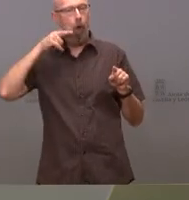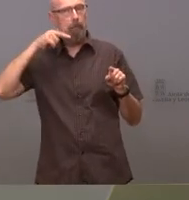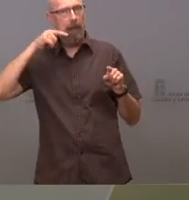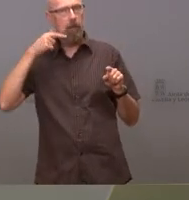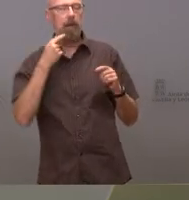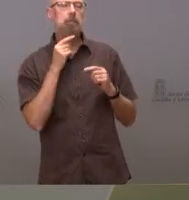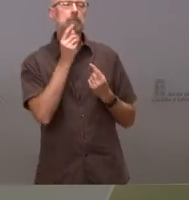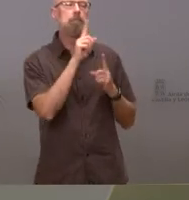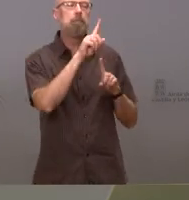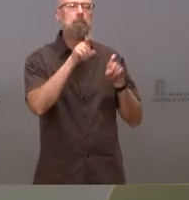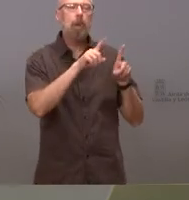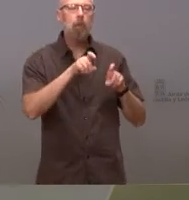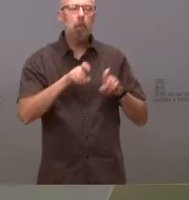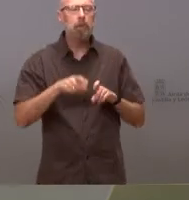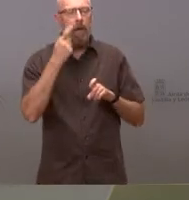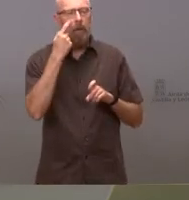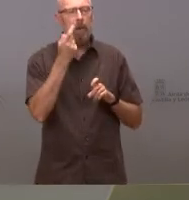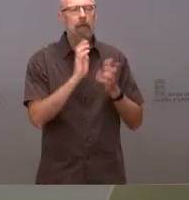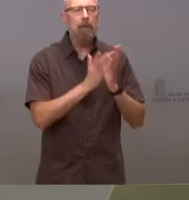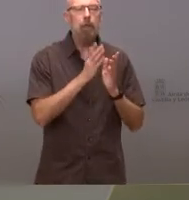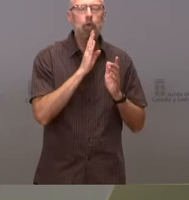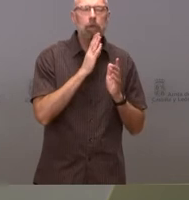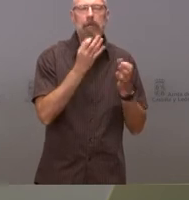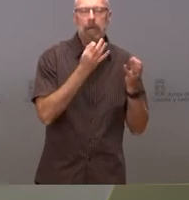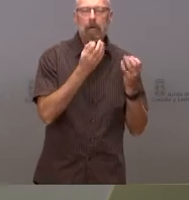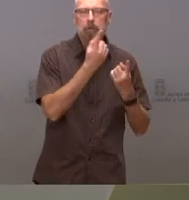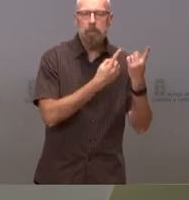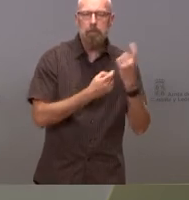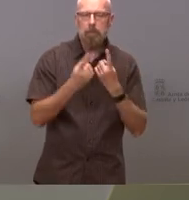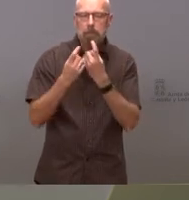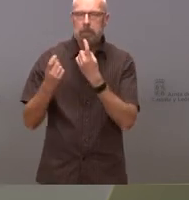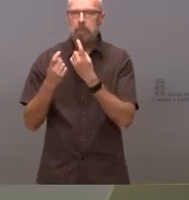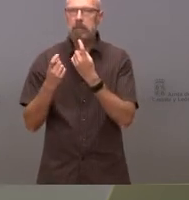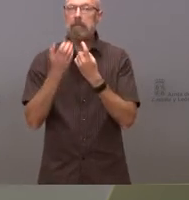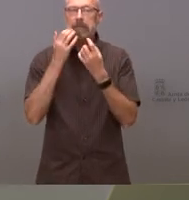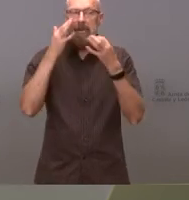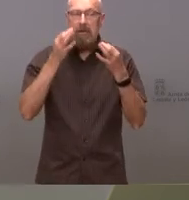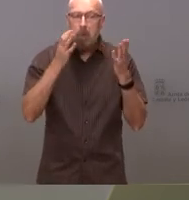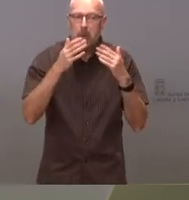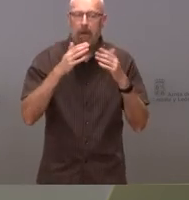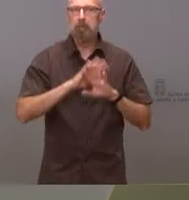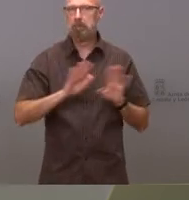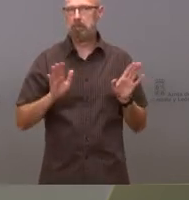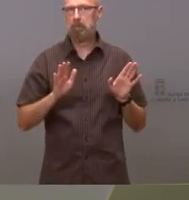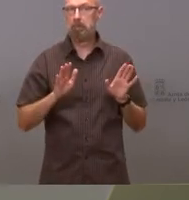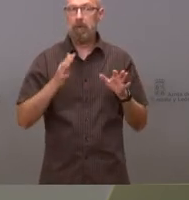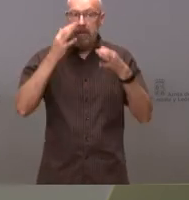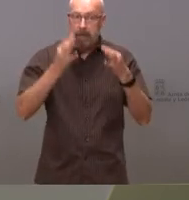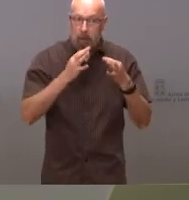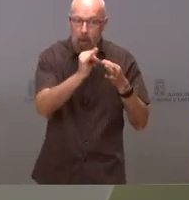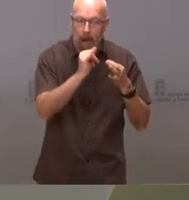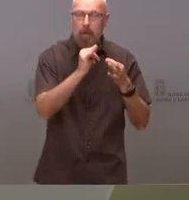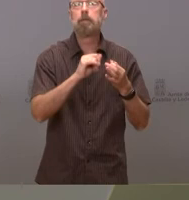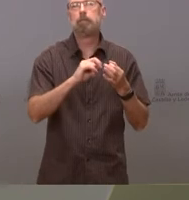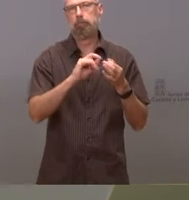identificación una clasificación previa de incendio de vehículo e inmediatamente cae cualquier indicio de riesgo cambia la calificación y la calificación